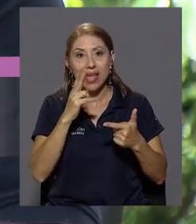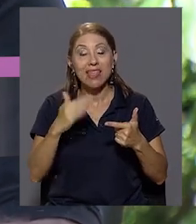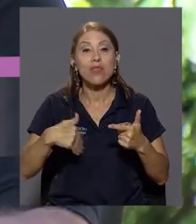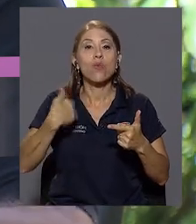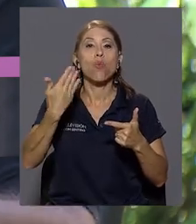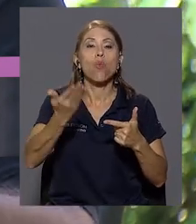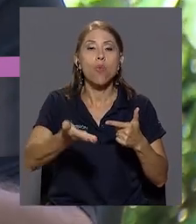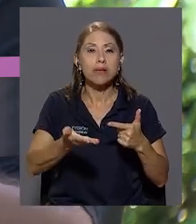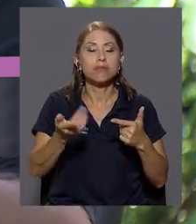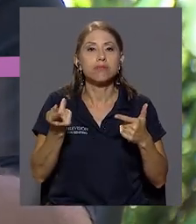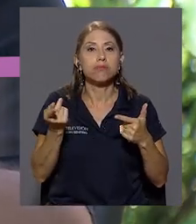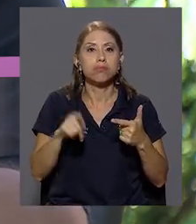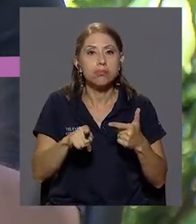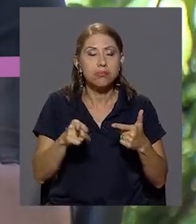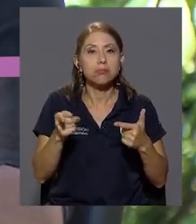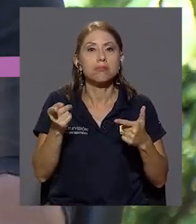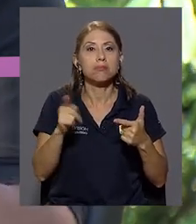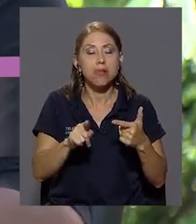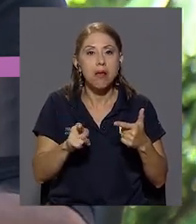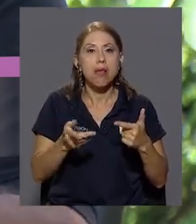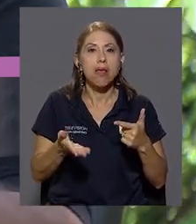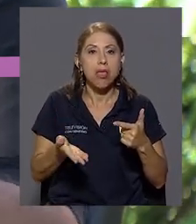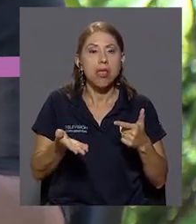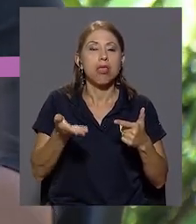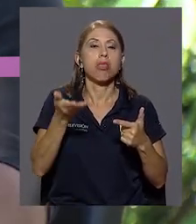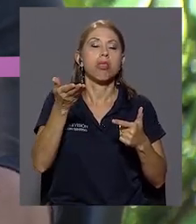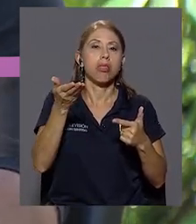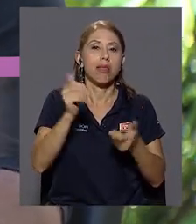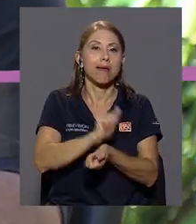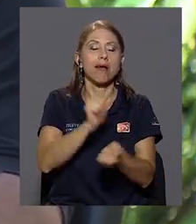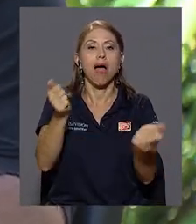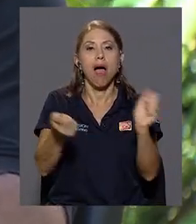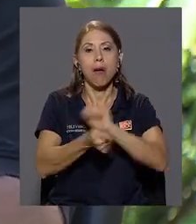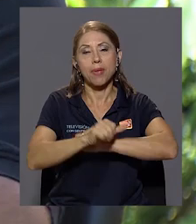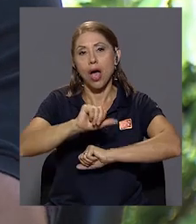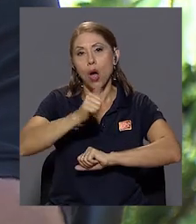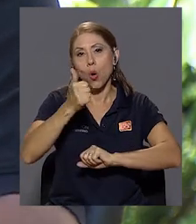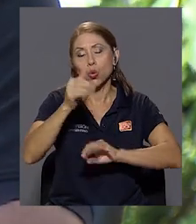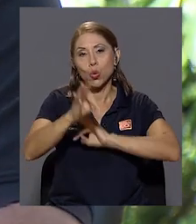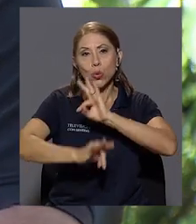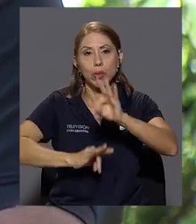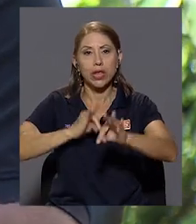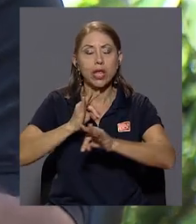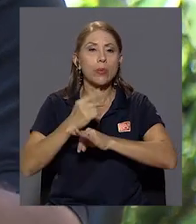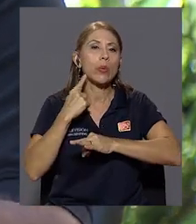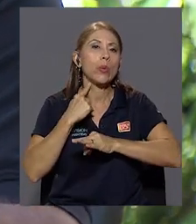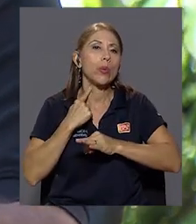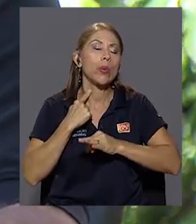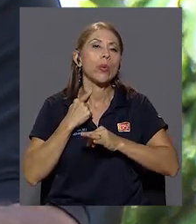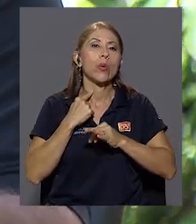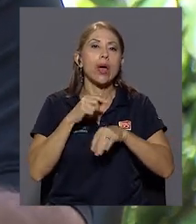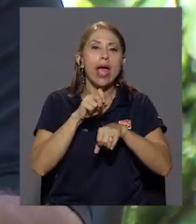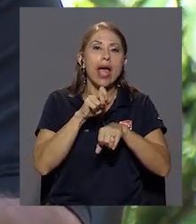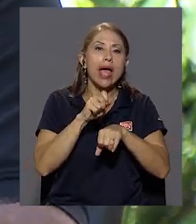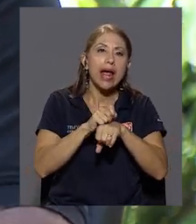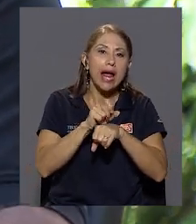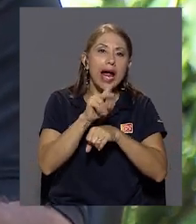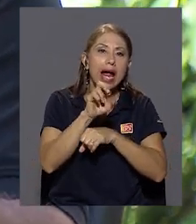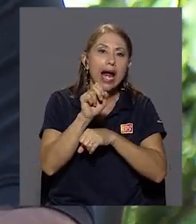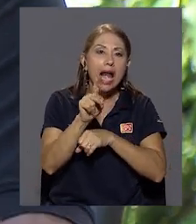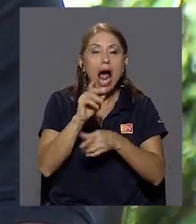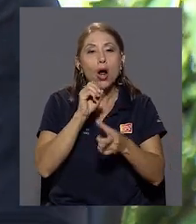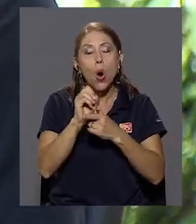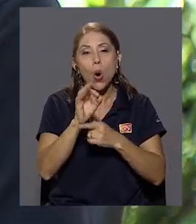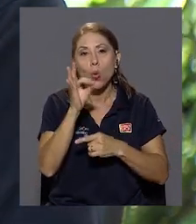cigarrillo, y de ahí se va dando un incremento o un salto cuantitativo hacia otras sustancias, llámese crack, llámese